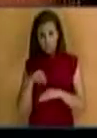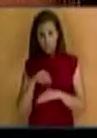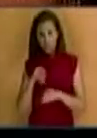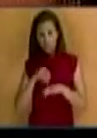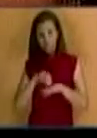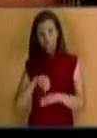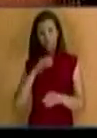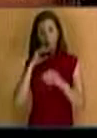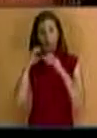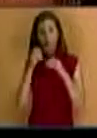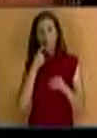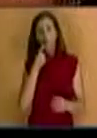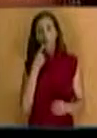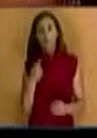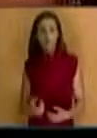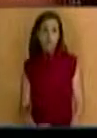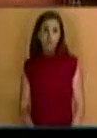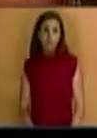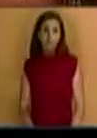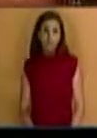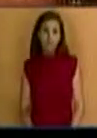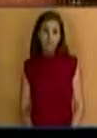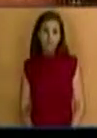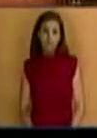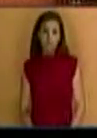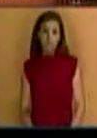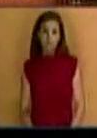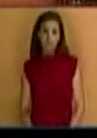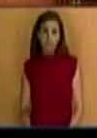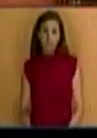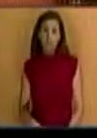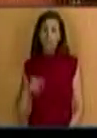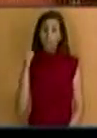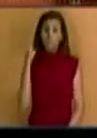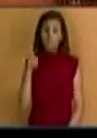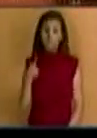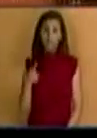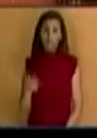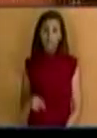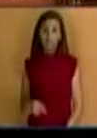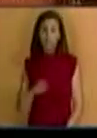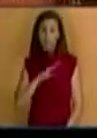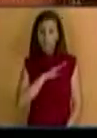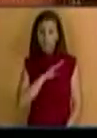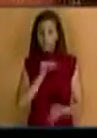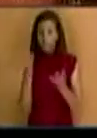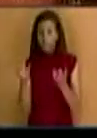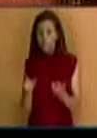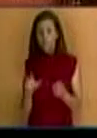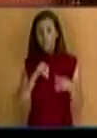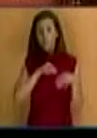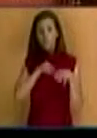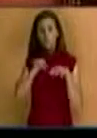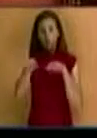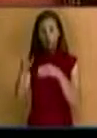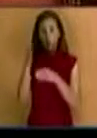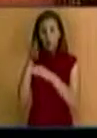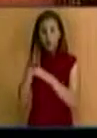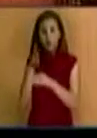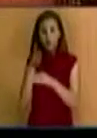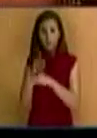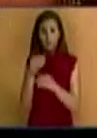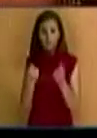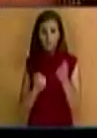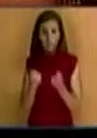donde decía que se presentaba en estos momentos un flujo de vehículos